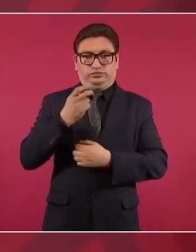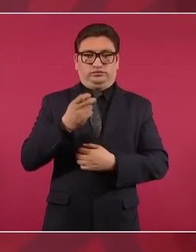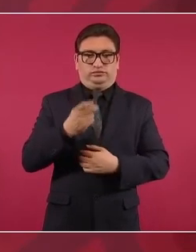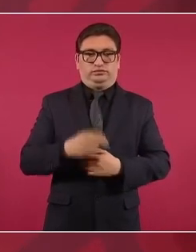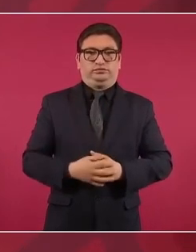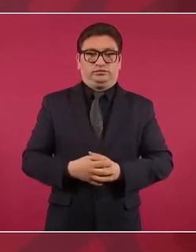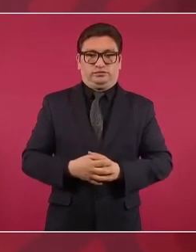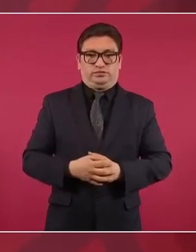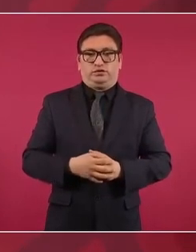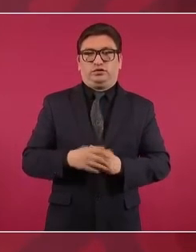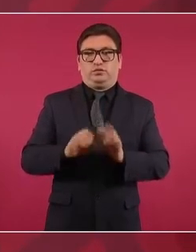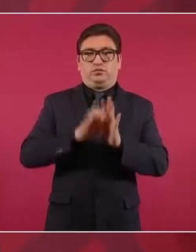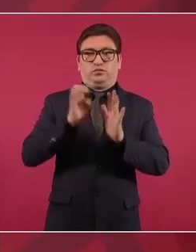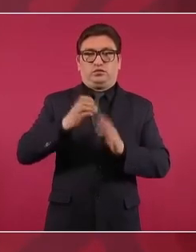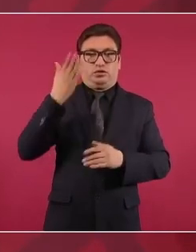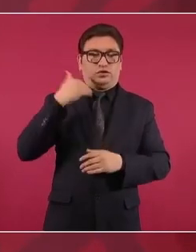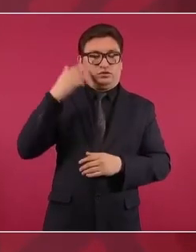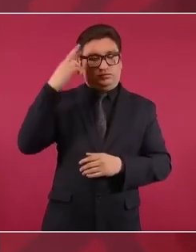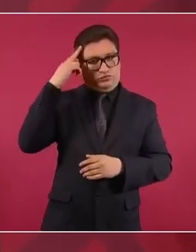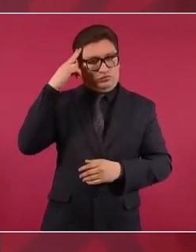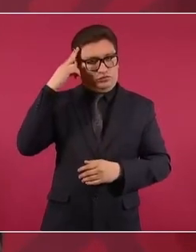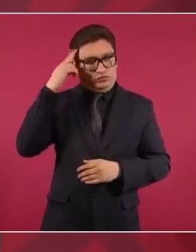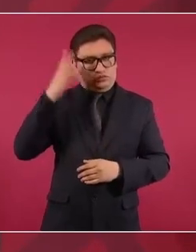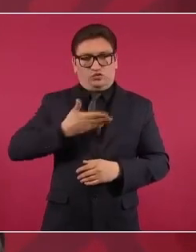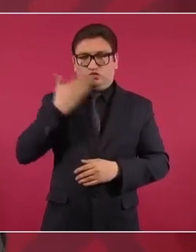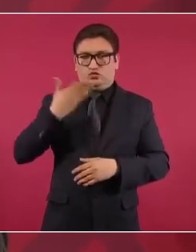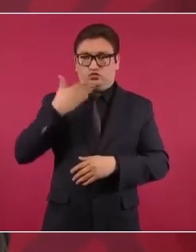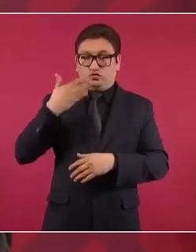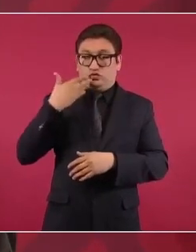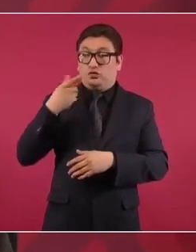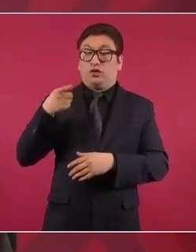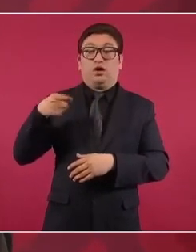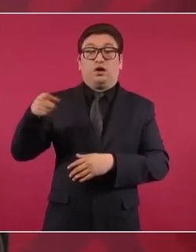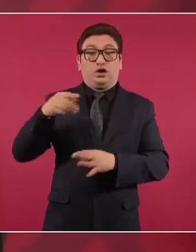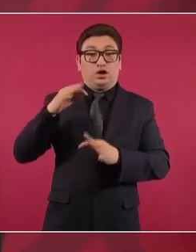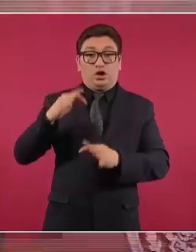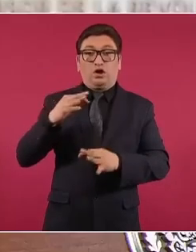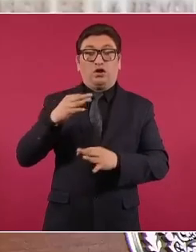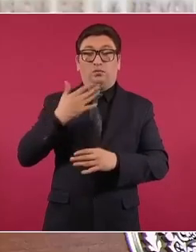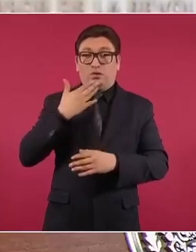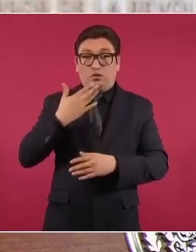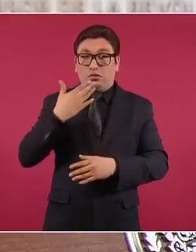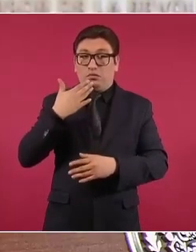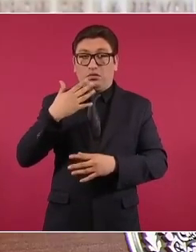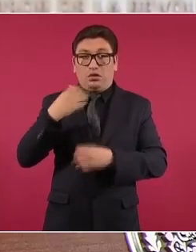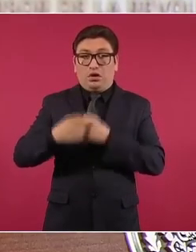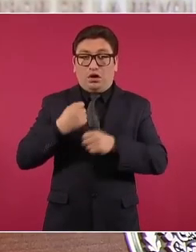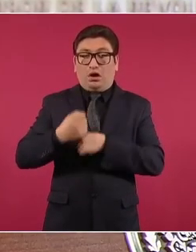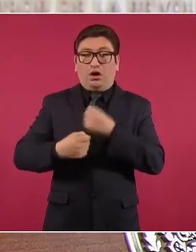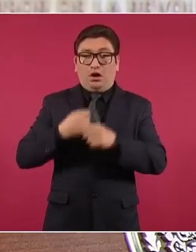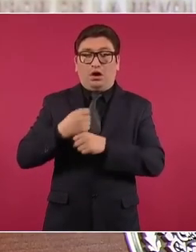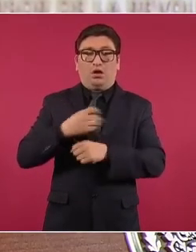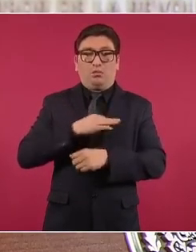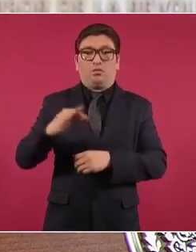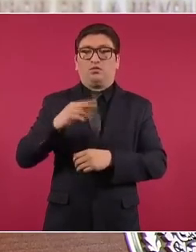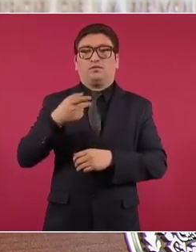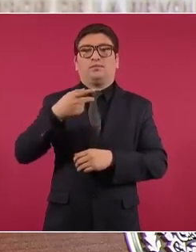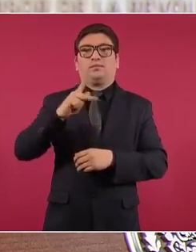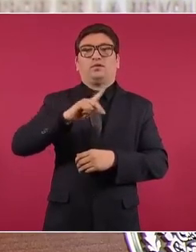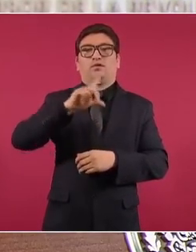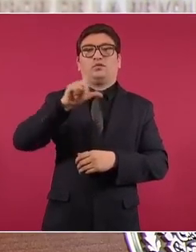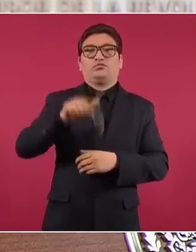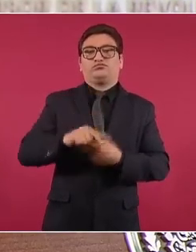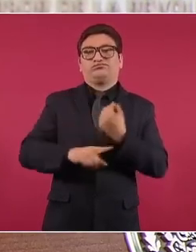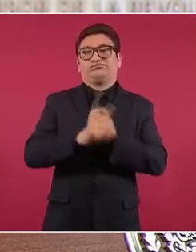Si el porfiriato hubiese funcionado muy bien, no hubiese habido una